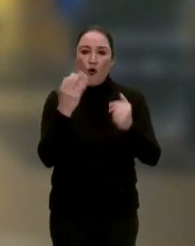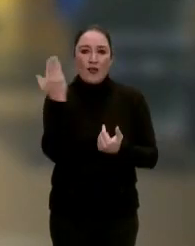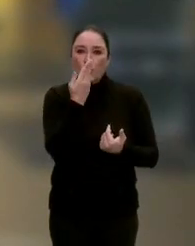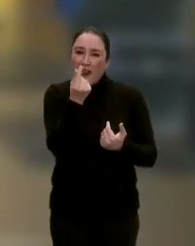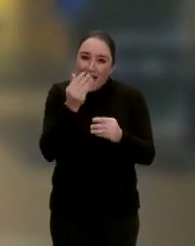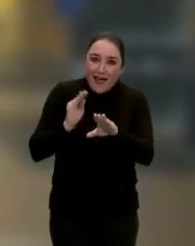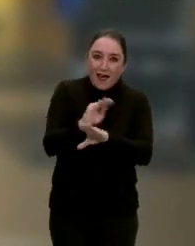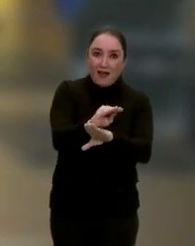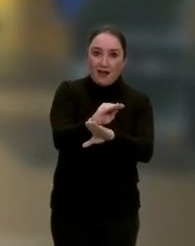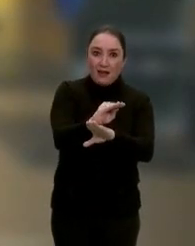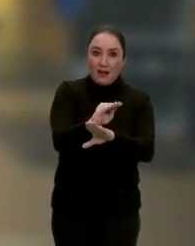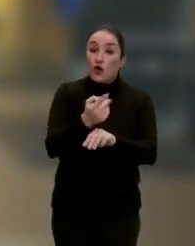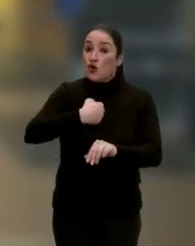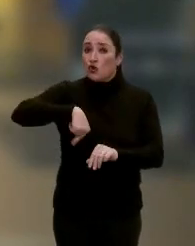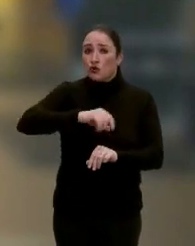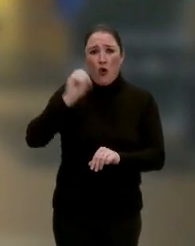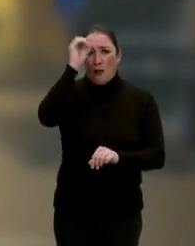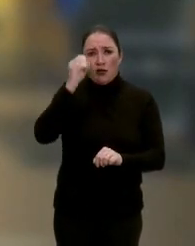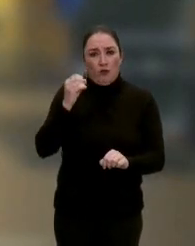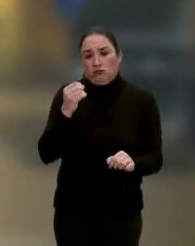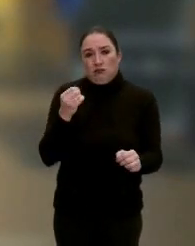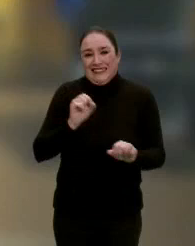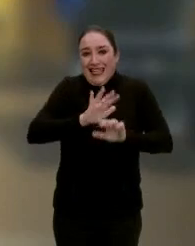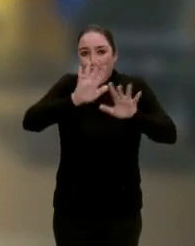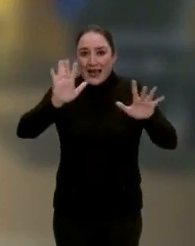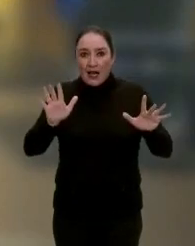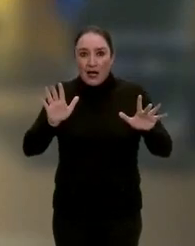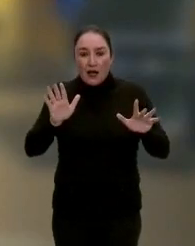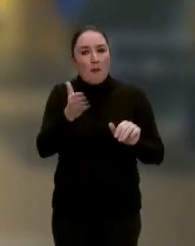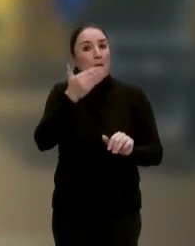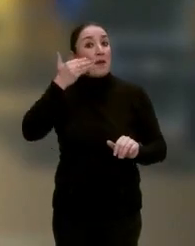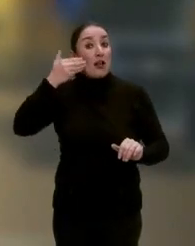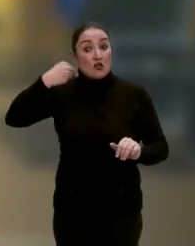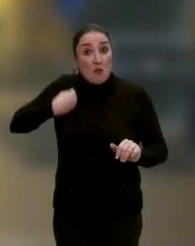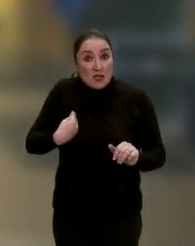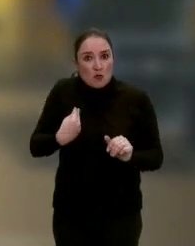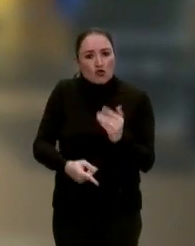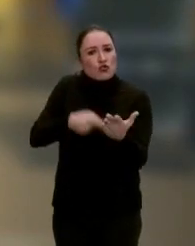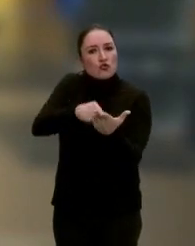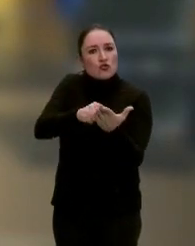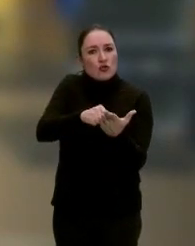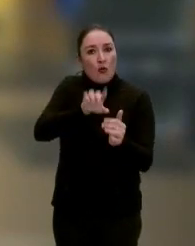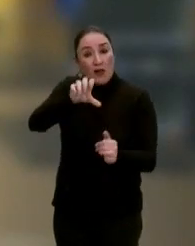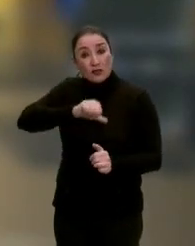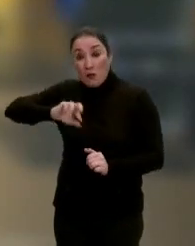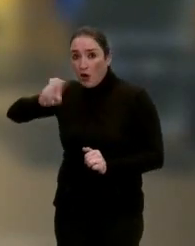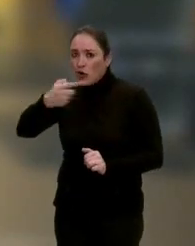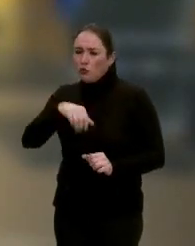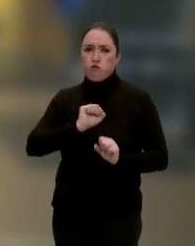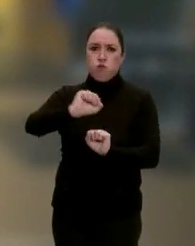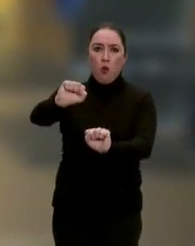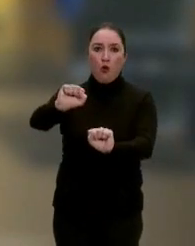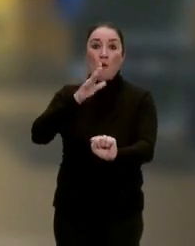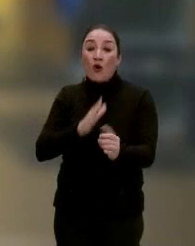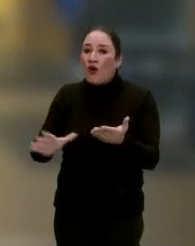escuelas. Y nuestra posición es clara. Rechazamos los privilegios que reclaman algunos territorios. Todos